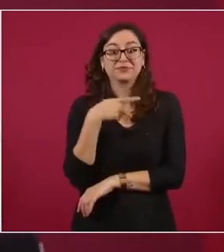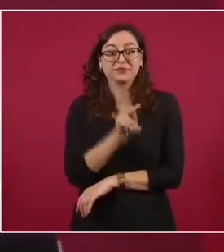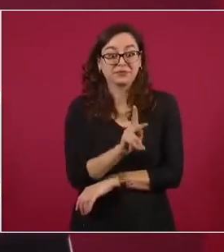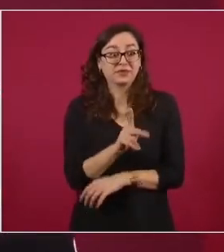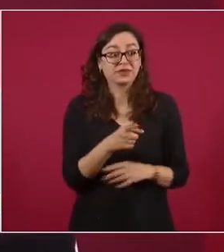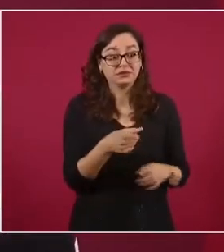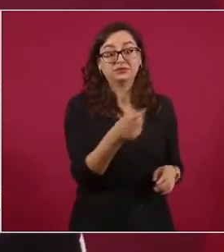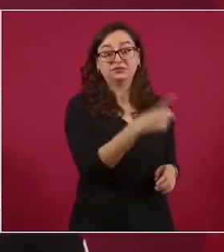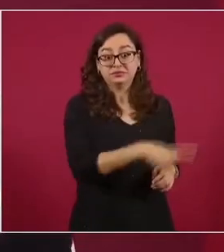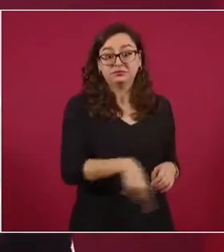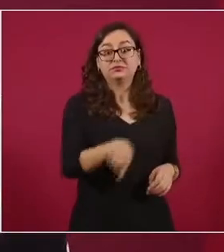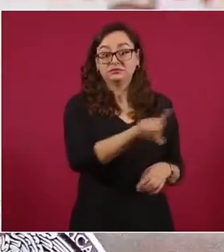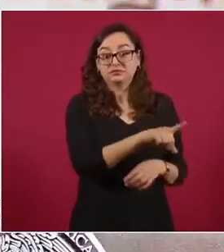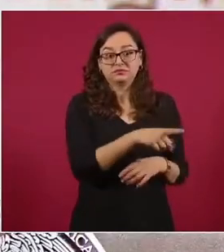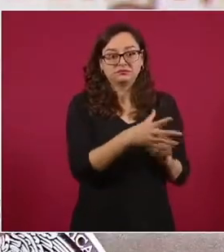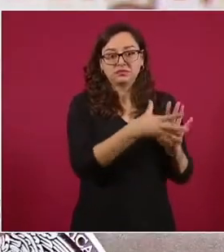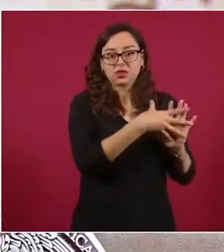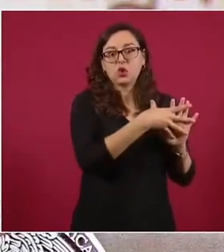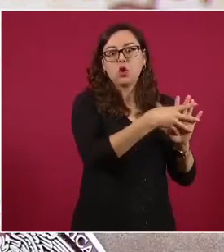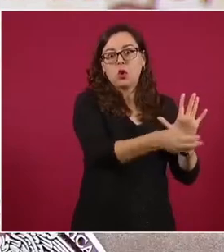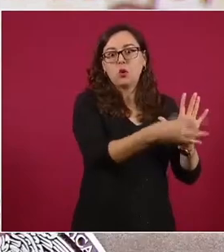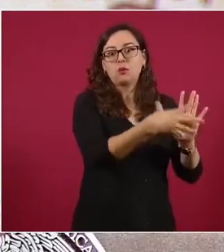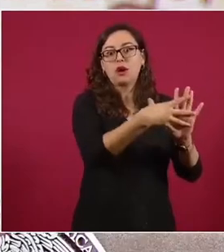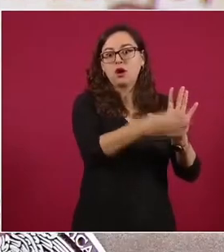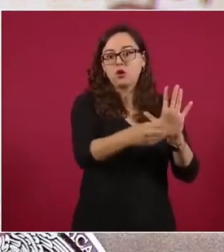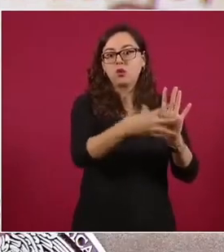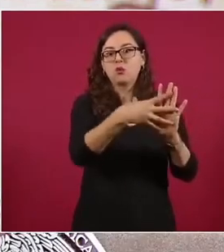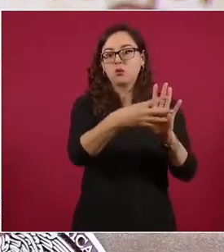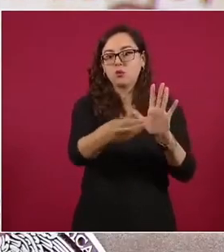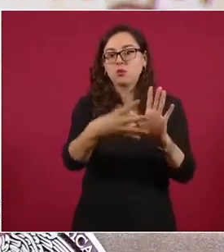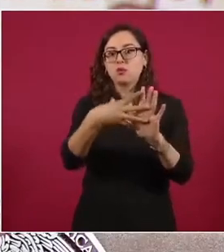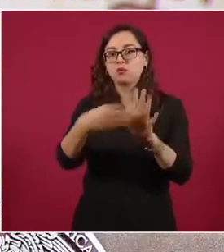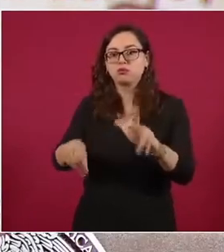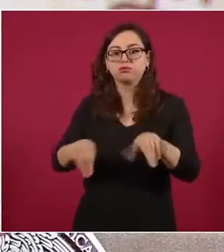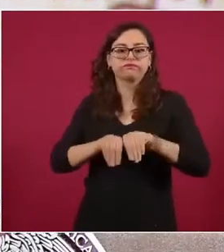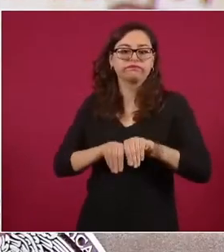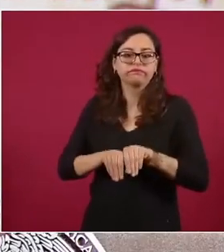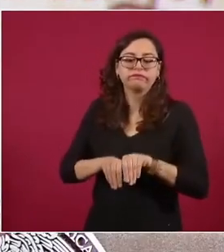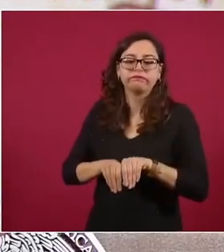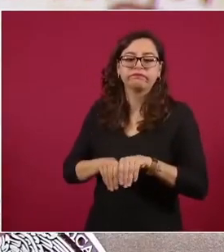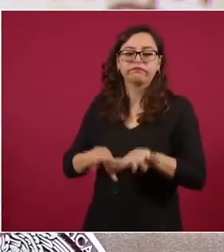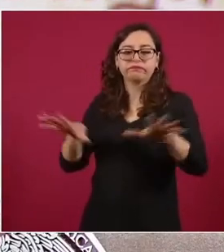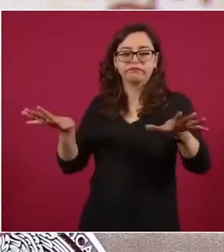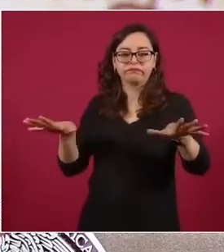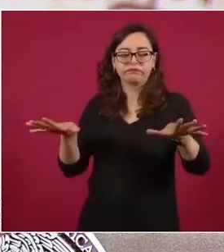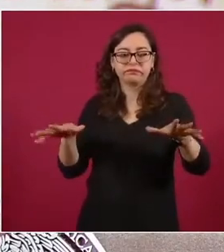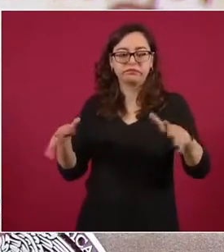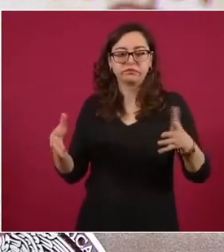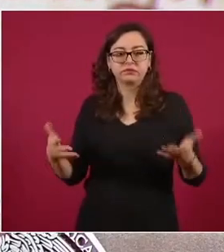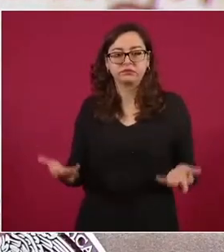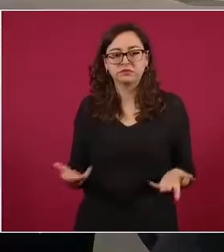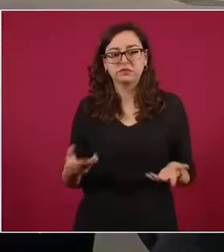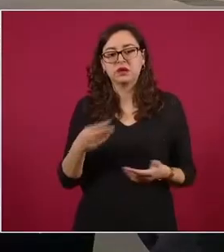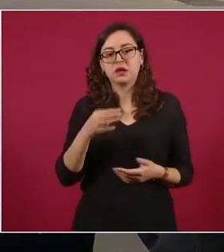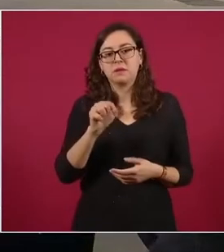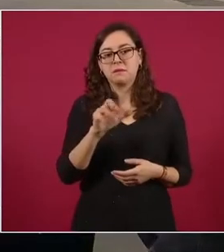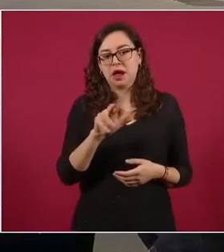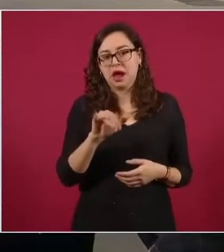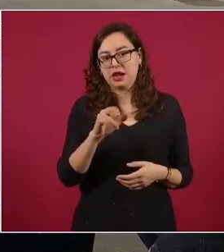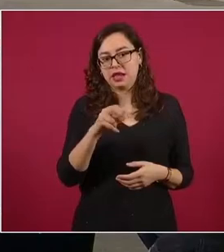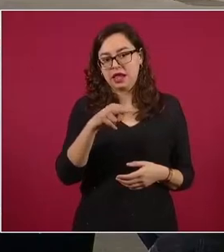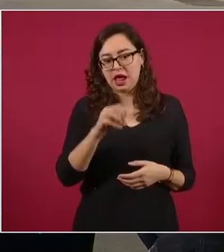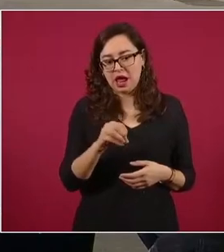cayeron en el garlito como Mariano Rivapalacio, Víctor Trujillo, Trino